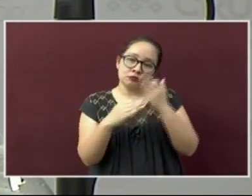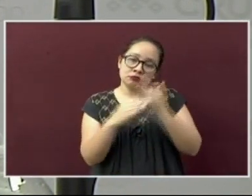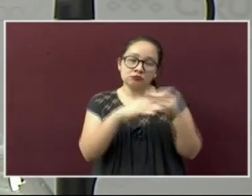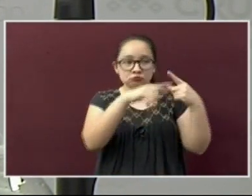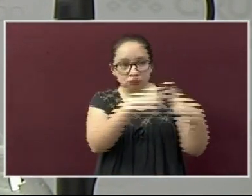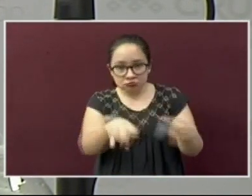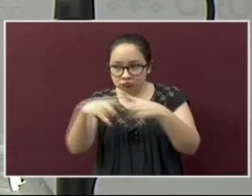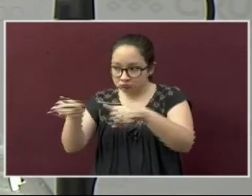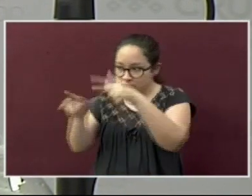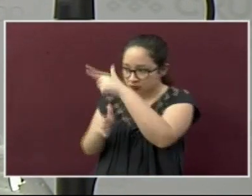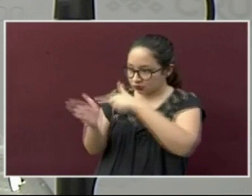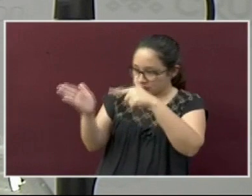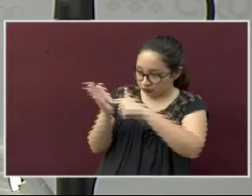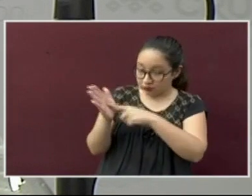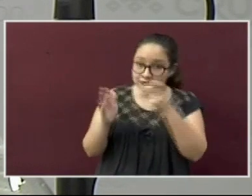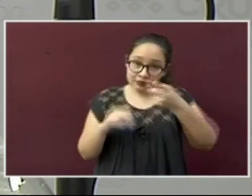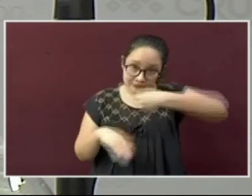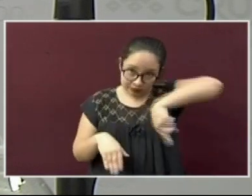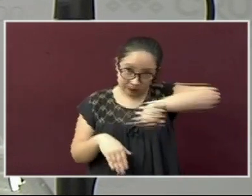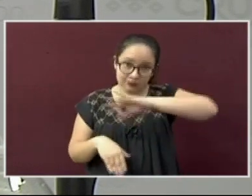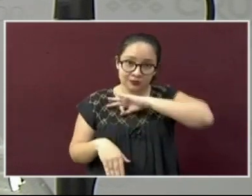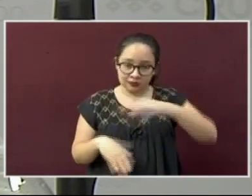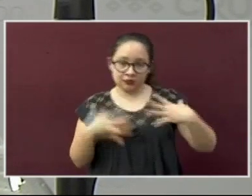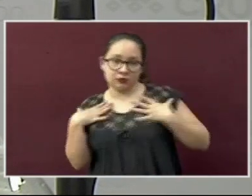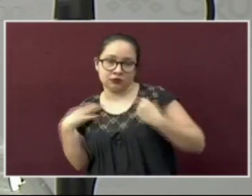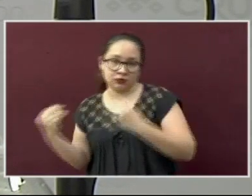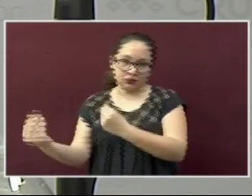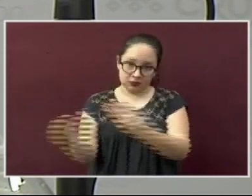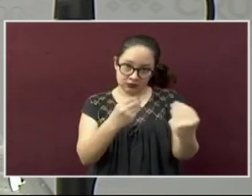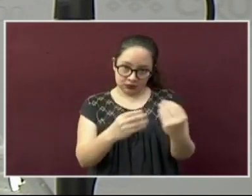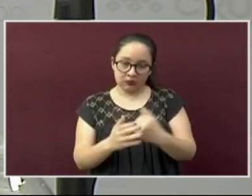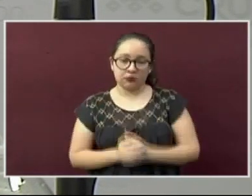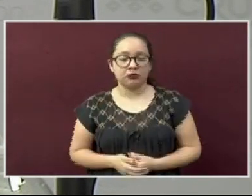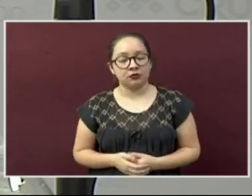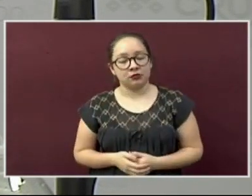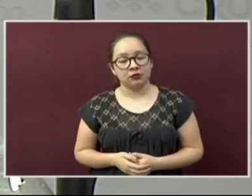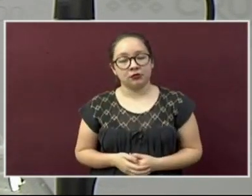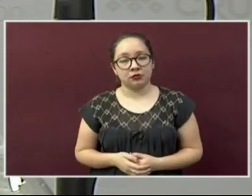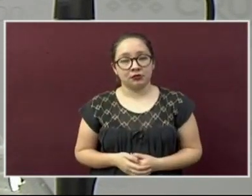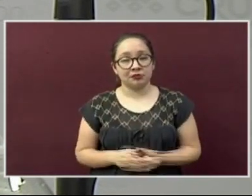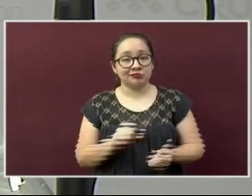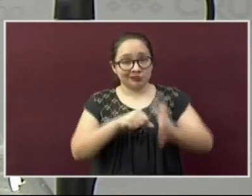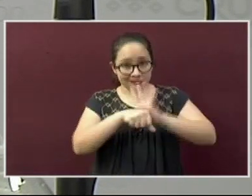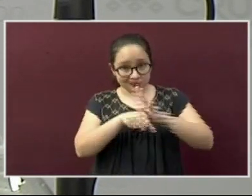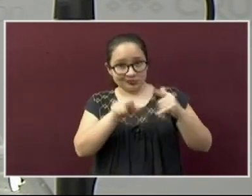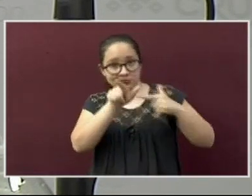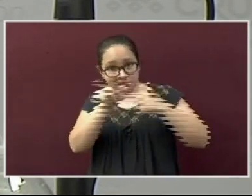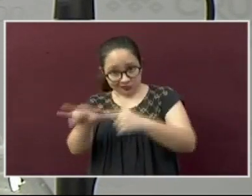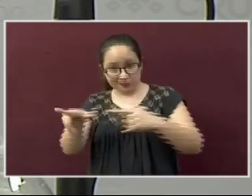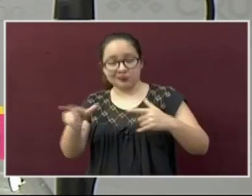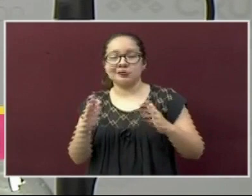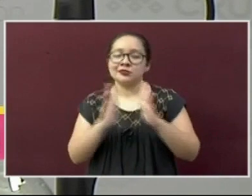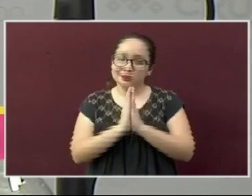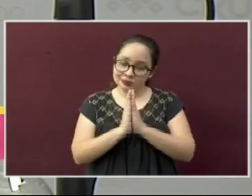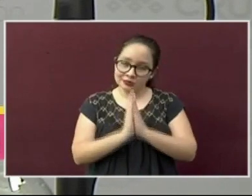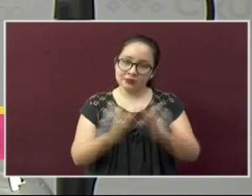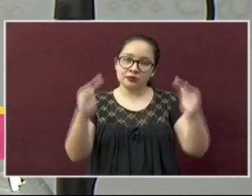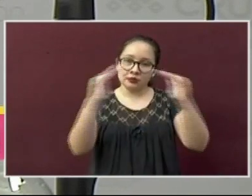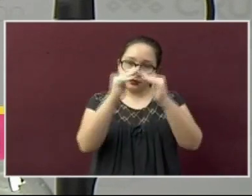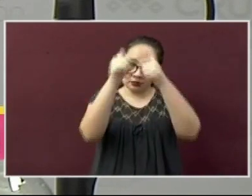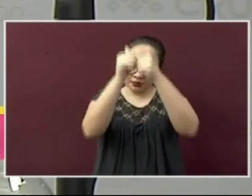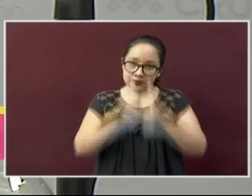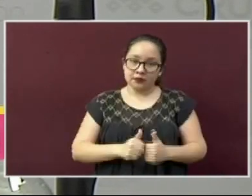y reiteramos son los que pueden contagiar a otras personas. La transmisión no ha terminado. Quédense en casa.